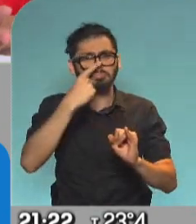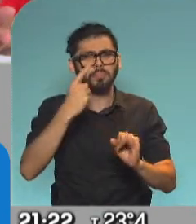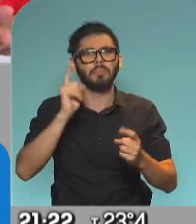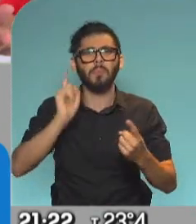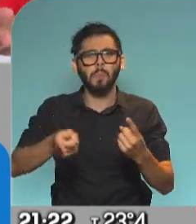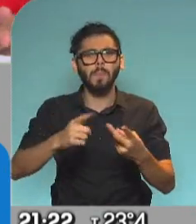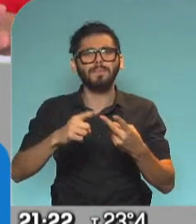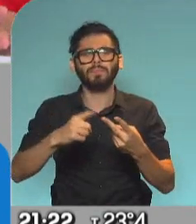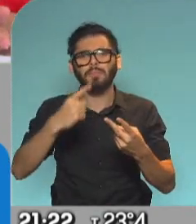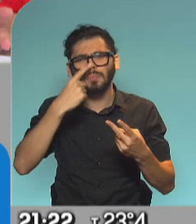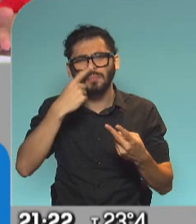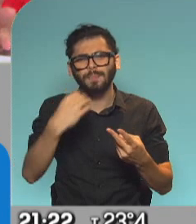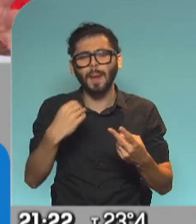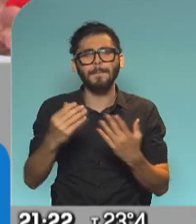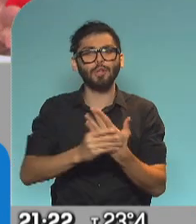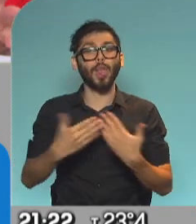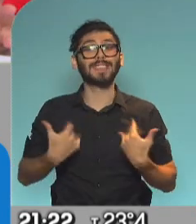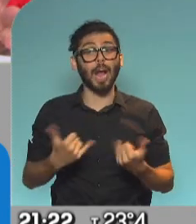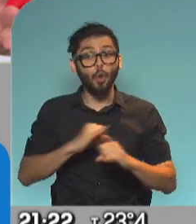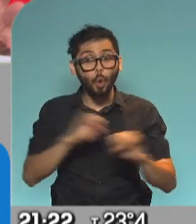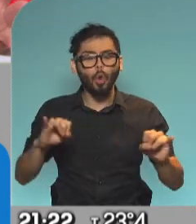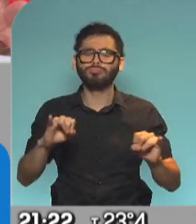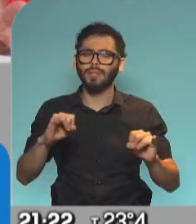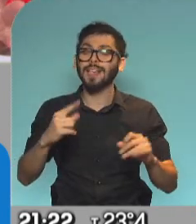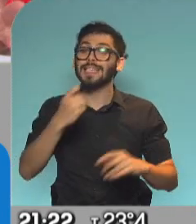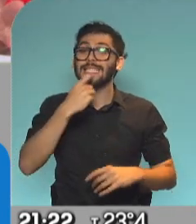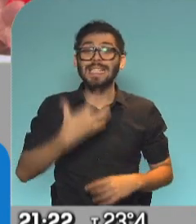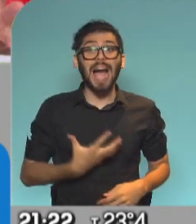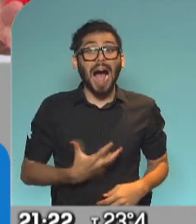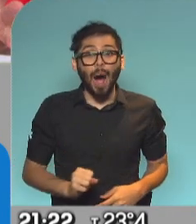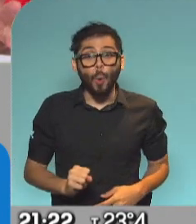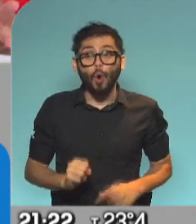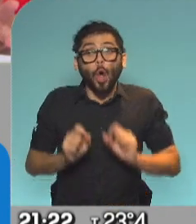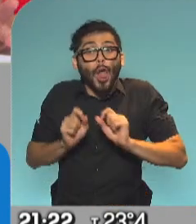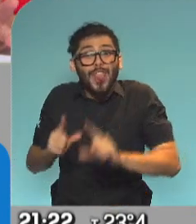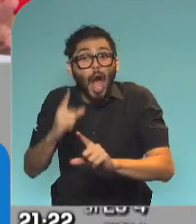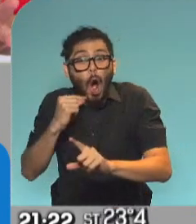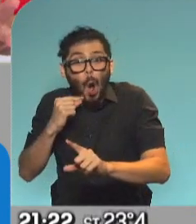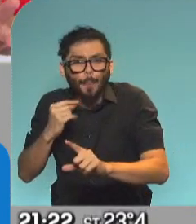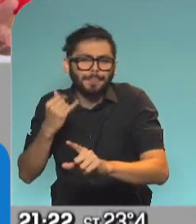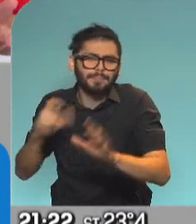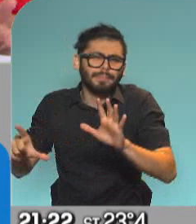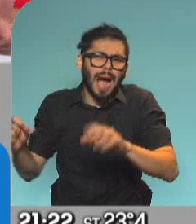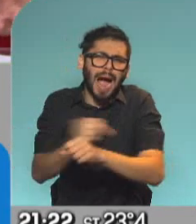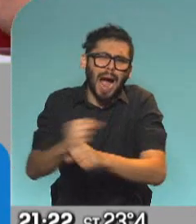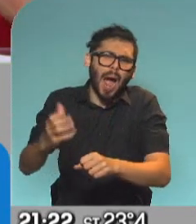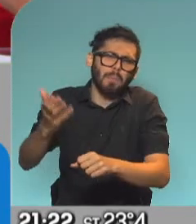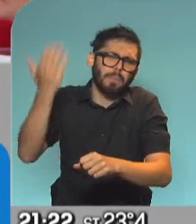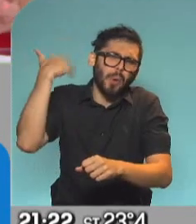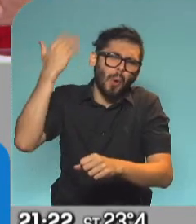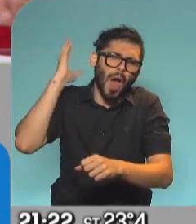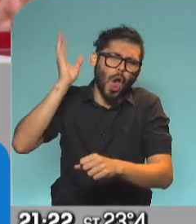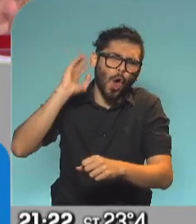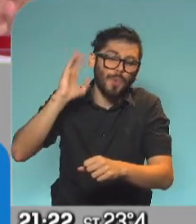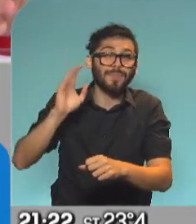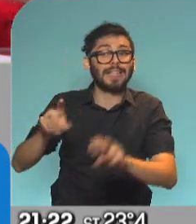Interesante también una postura que toma el ministro de Salud cuando dice, si el aborto fuera para varones, ya sería ley hace mucho, que también